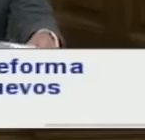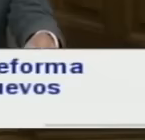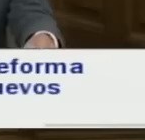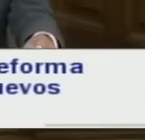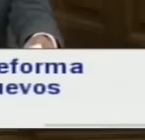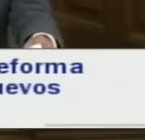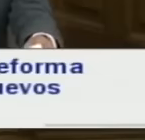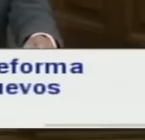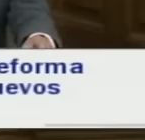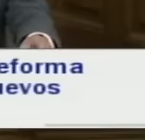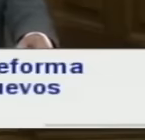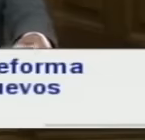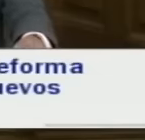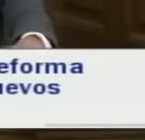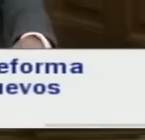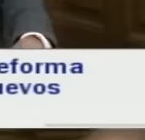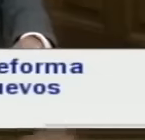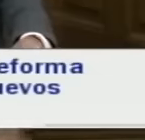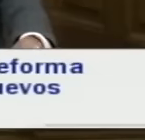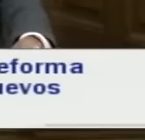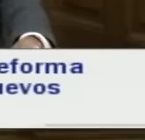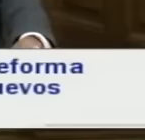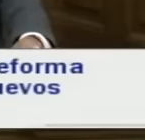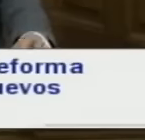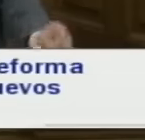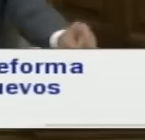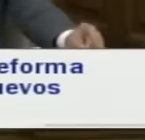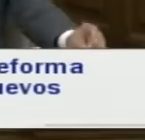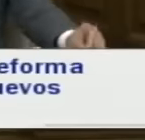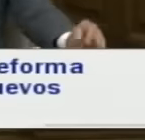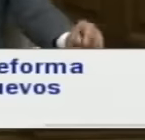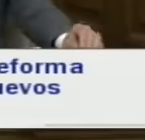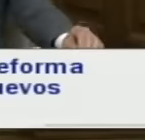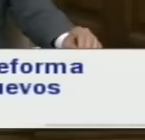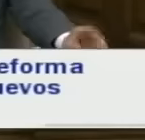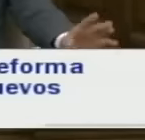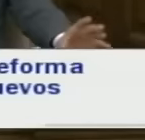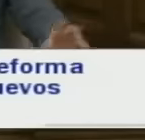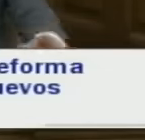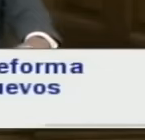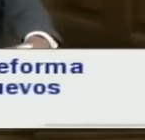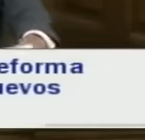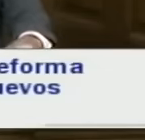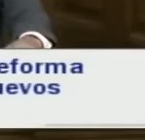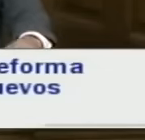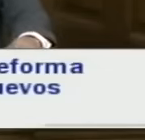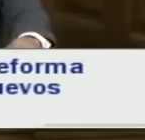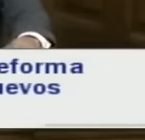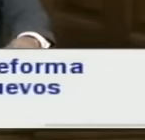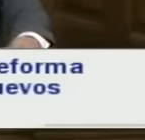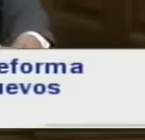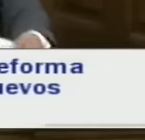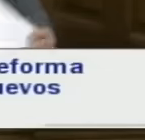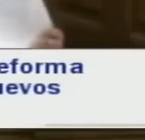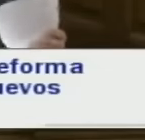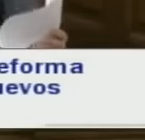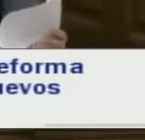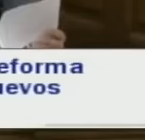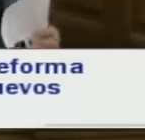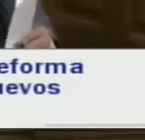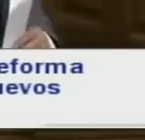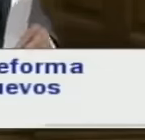emprendimiento es una comunidad apoyada por un contexto público de leyes instituciones y prácticas